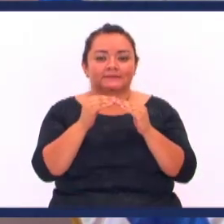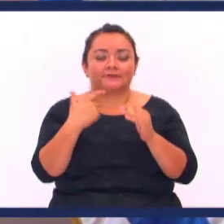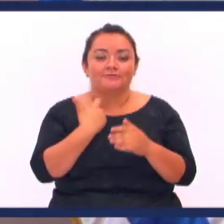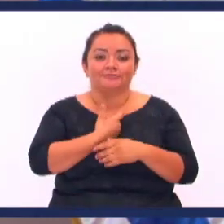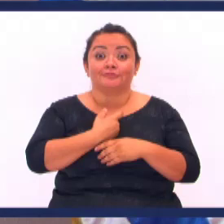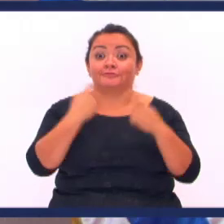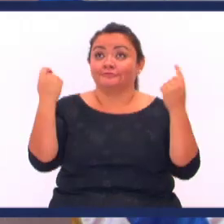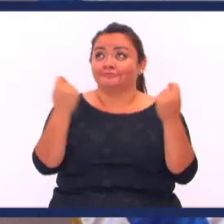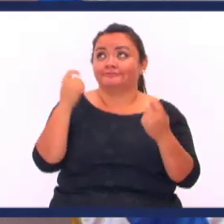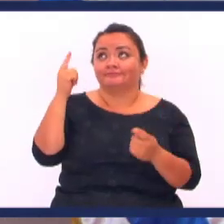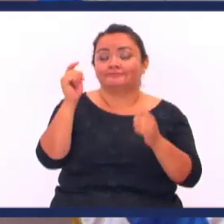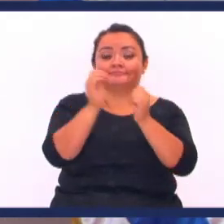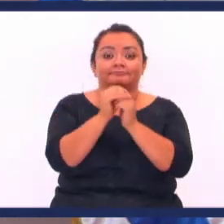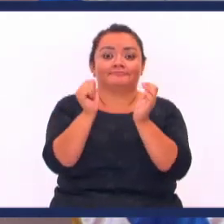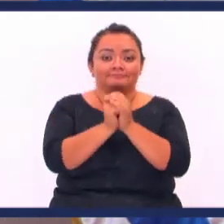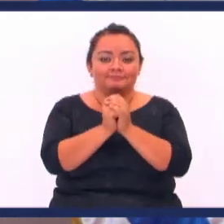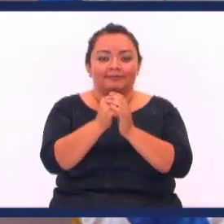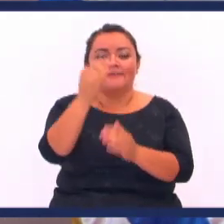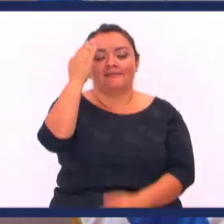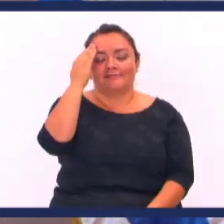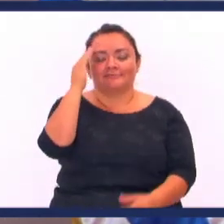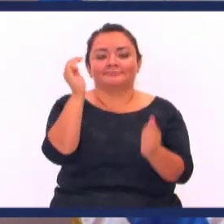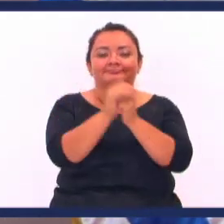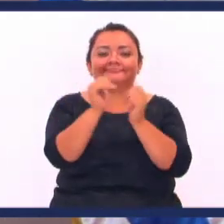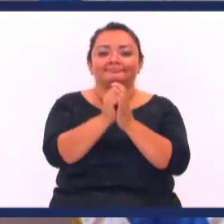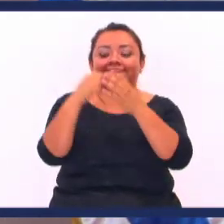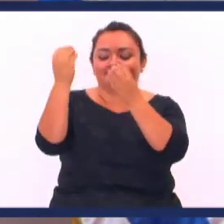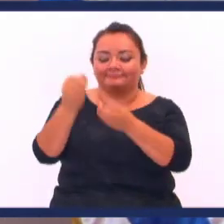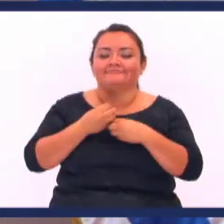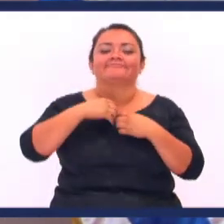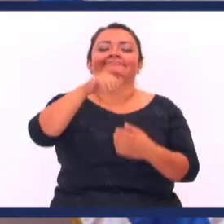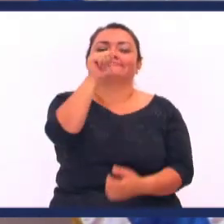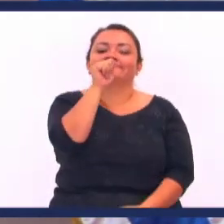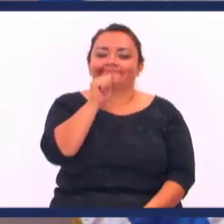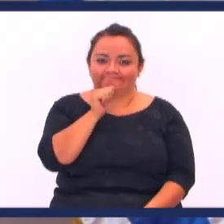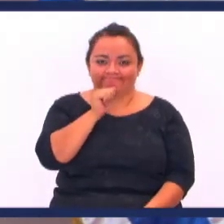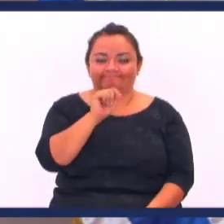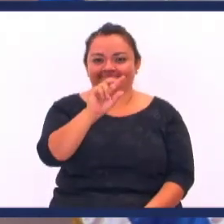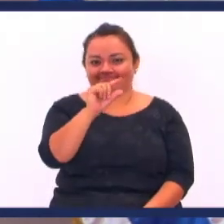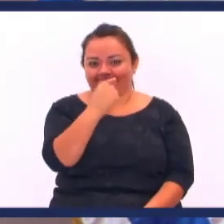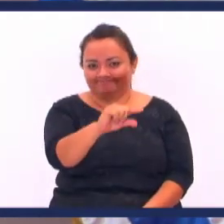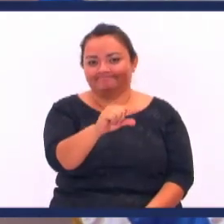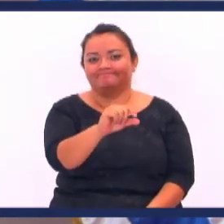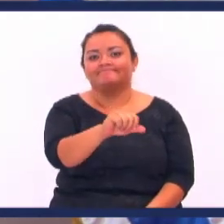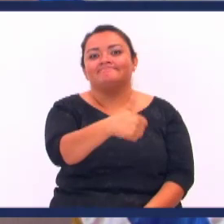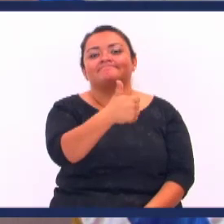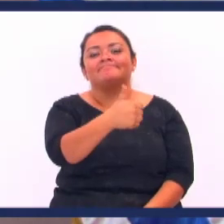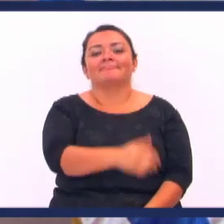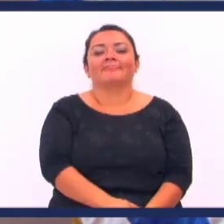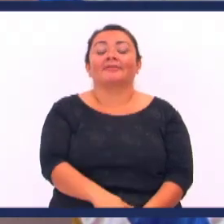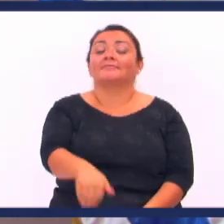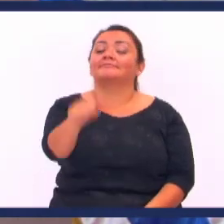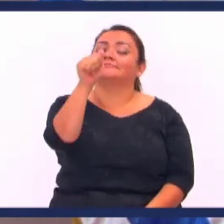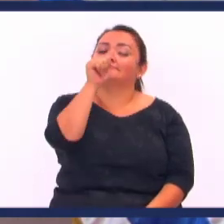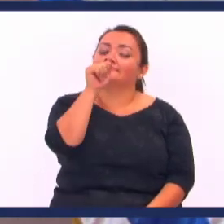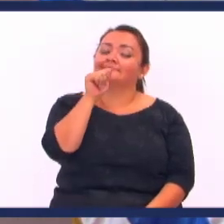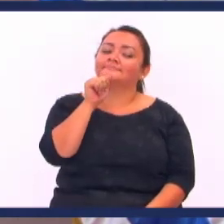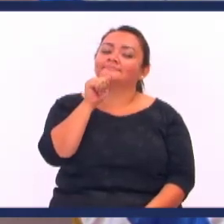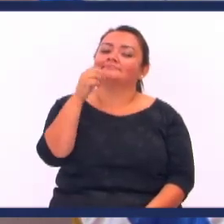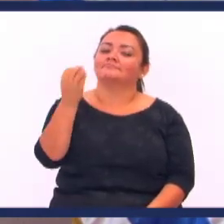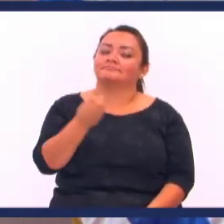gloriamos En las tribulaciones Sabiendo que la tribulación Produce paciencia Siguiente versículo Y la paciencia